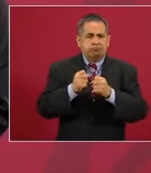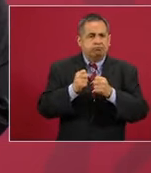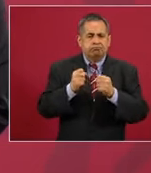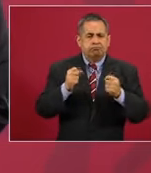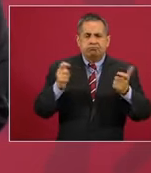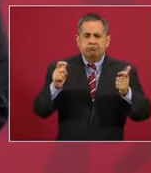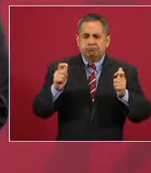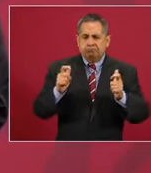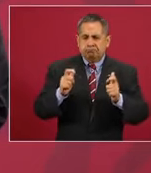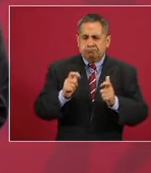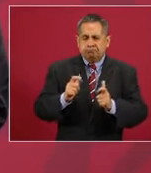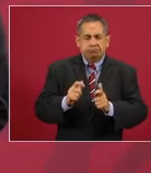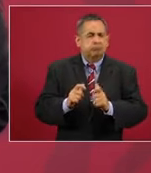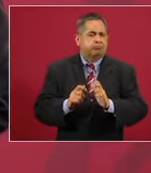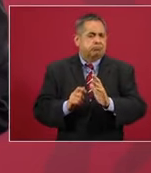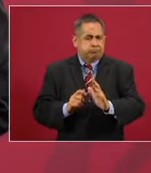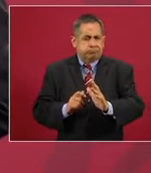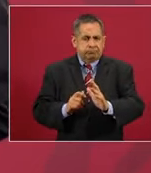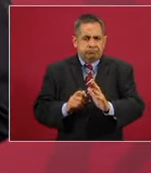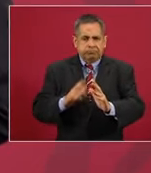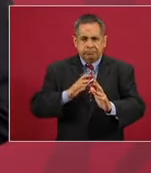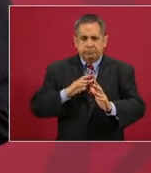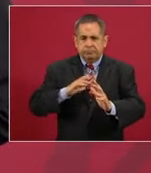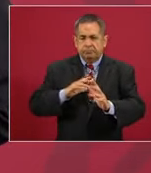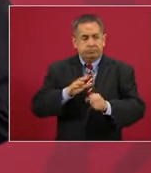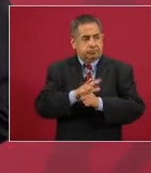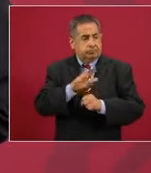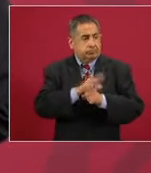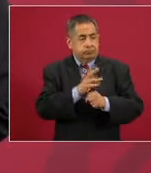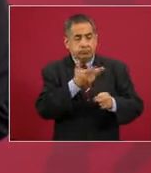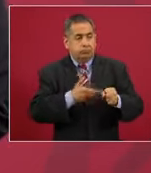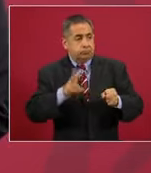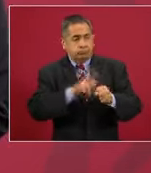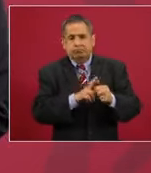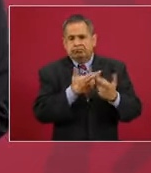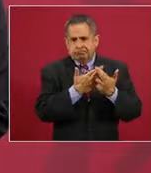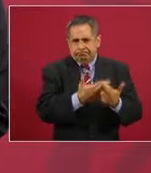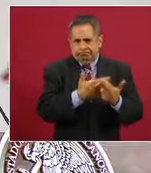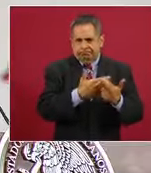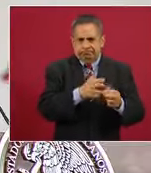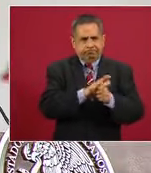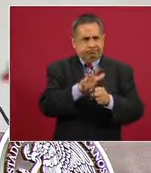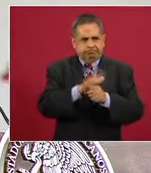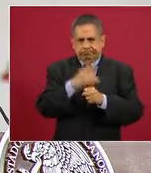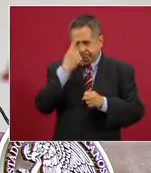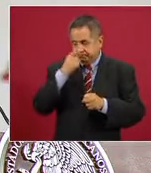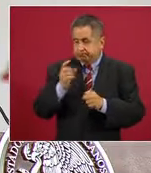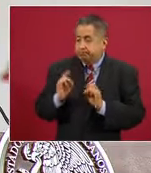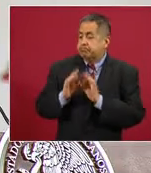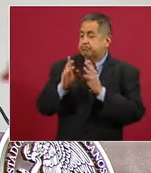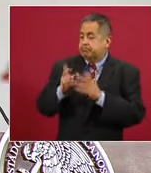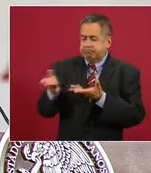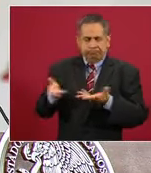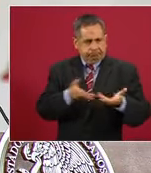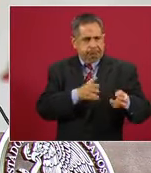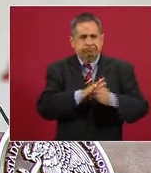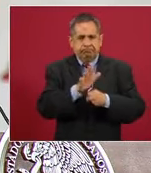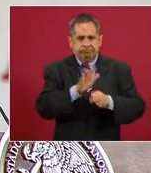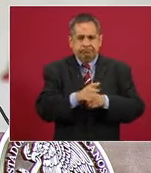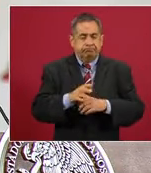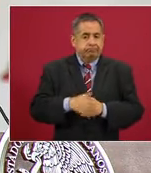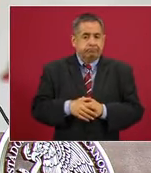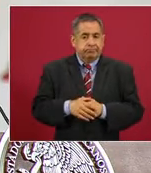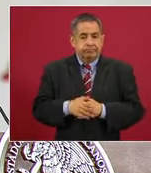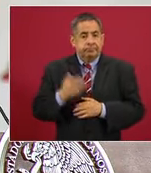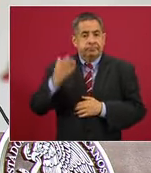y tenemos más disponibilidad de camas, ya pasamos la etapa